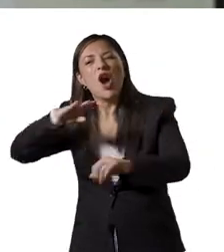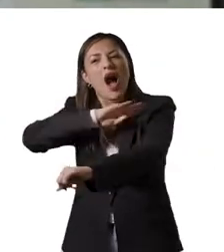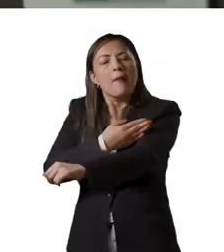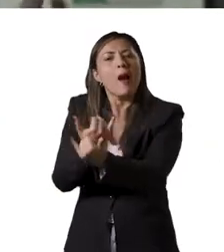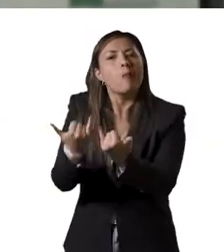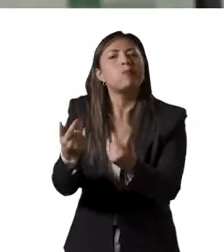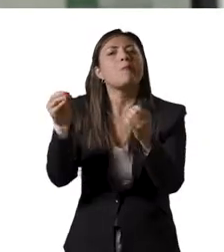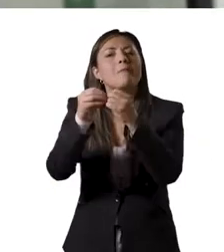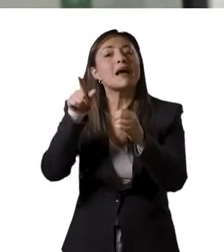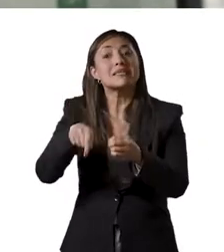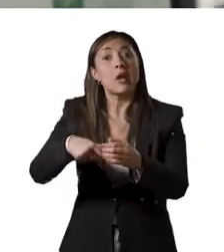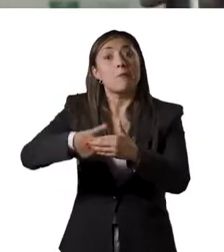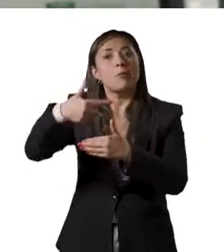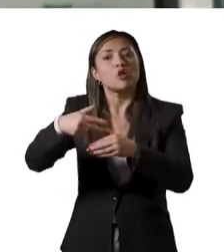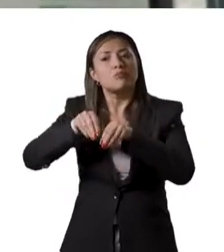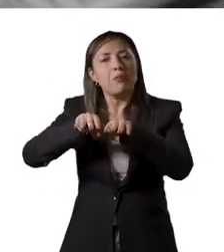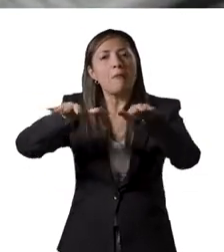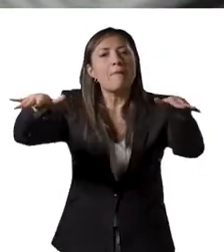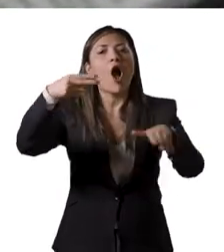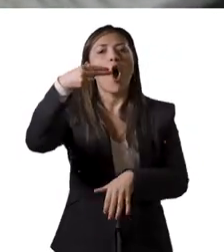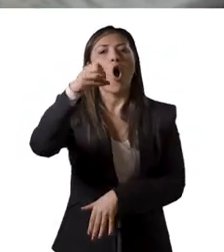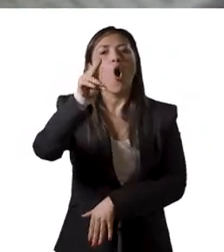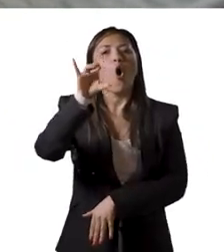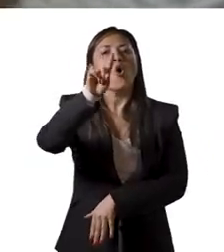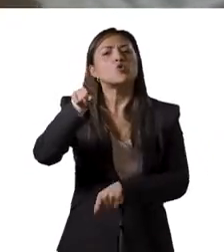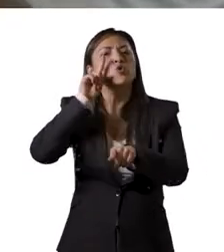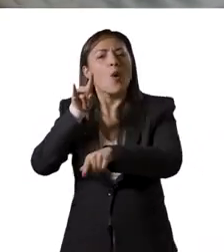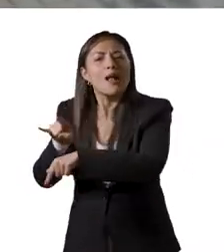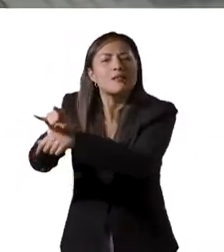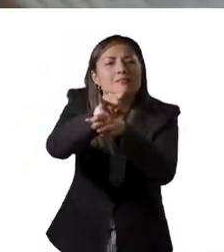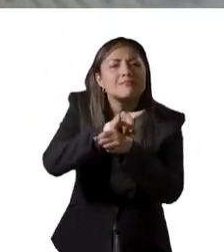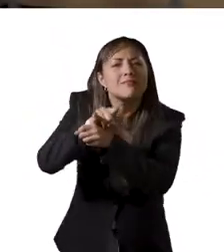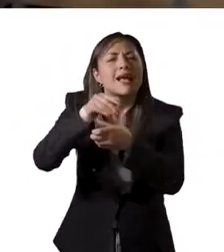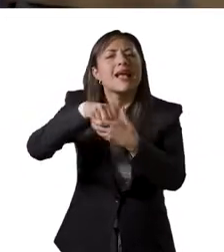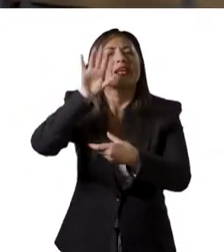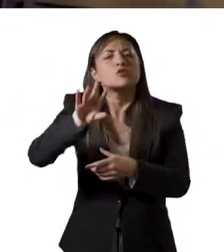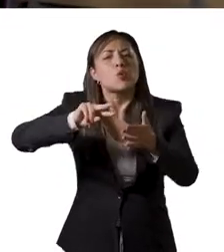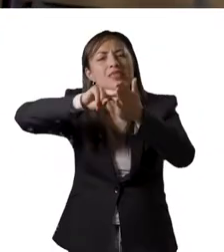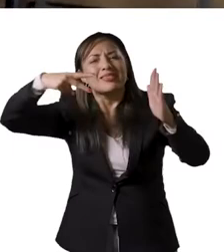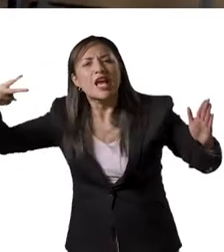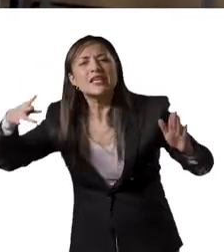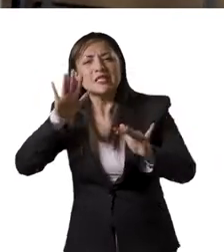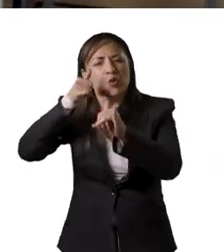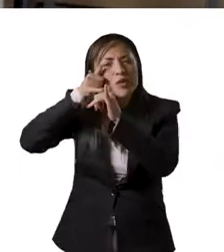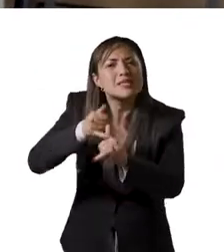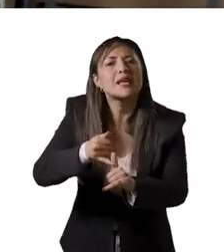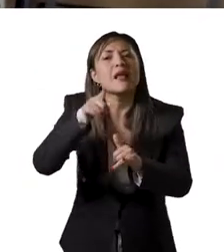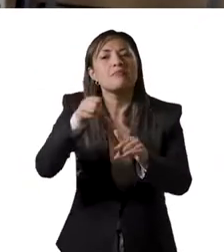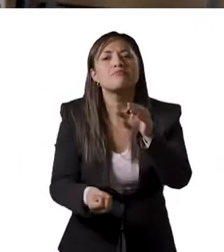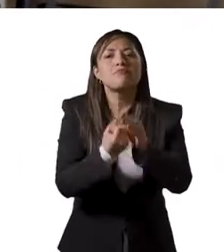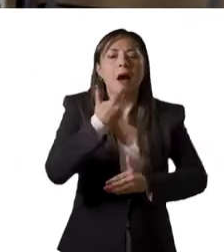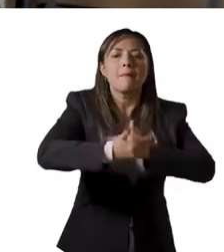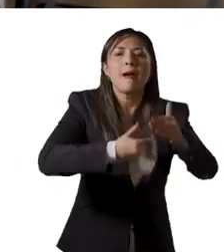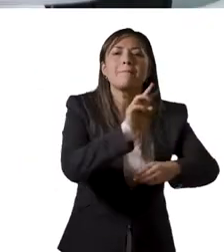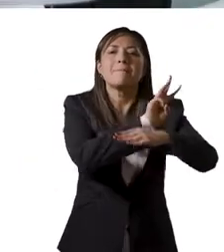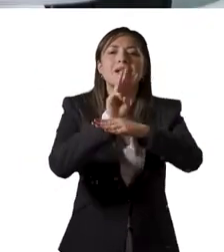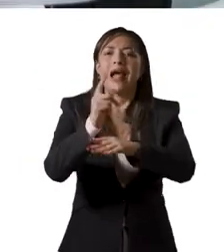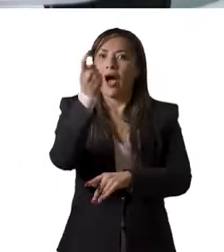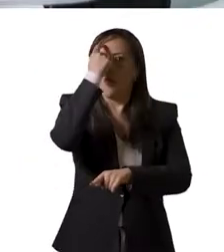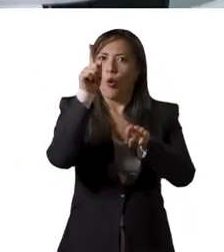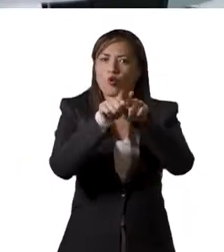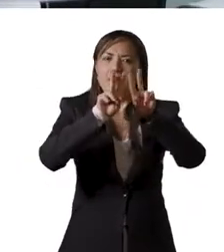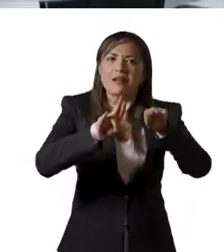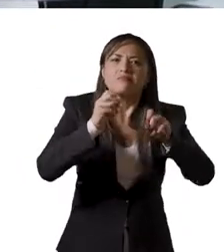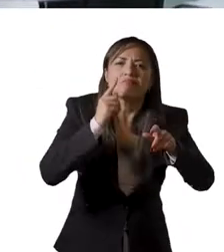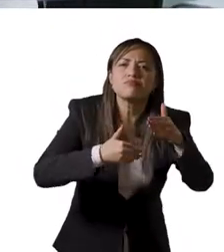y de Capacidades, escaló el proyecto ORUS como un sistema de vigilancia científica y tecnológica, desarrolló la Plataforma de Gestión